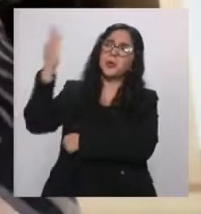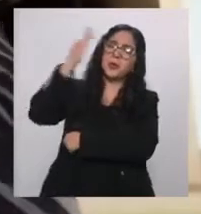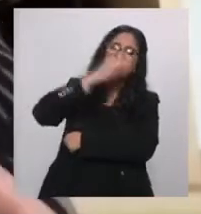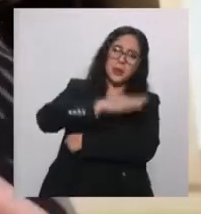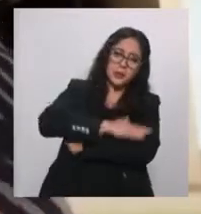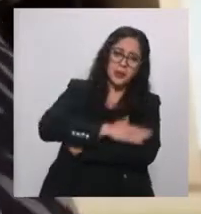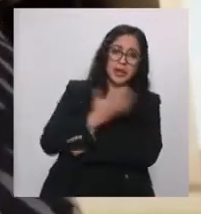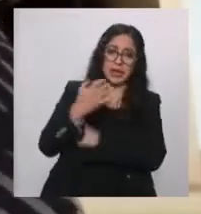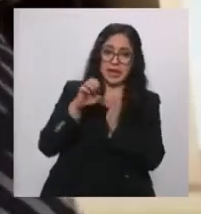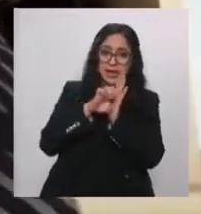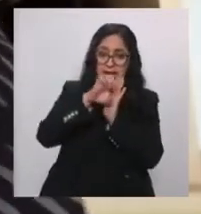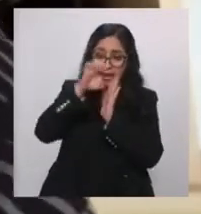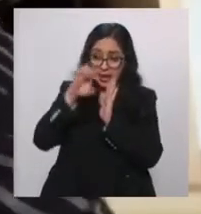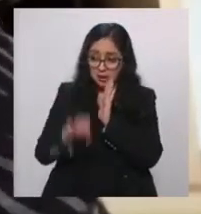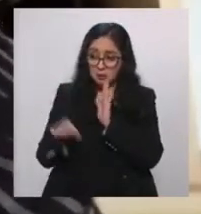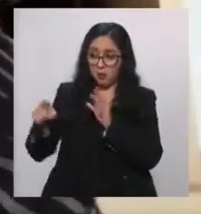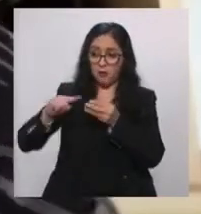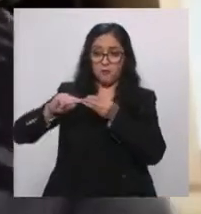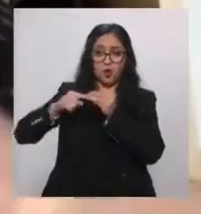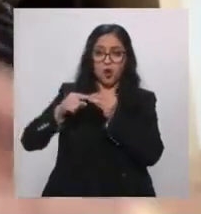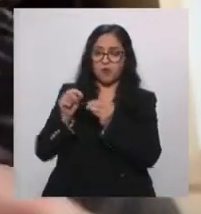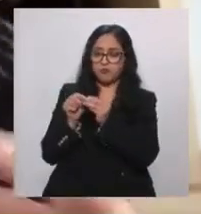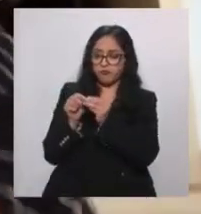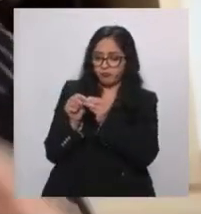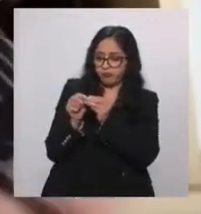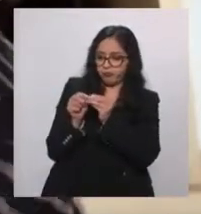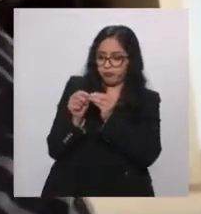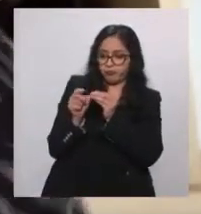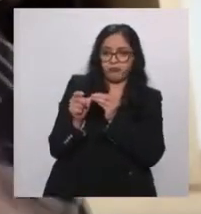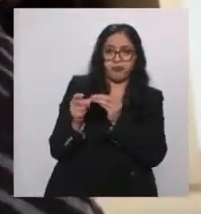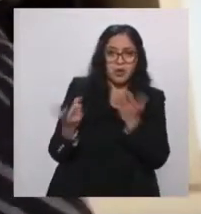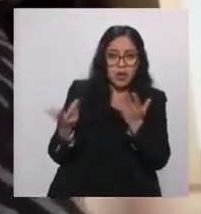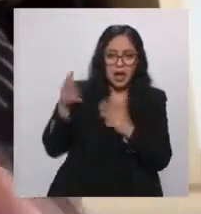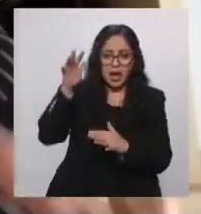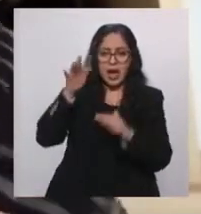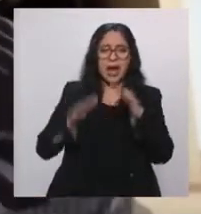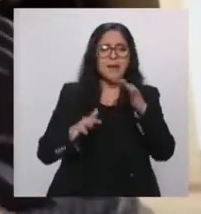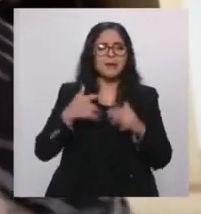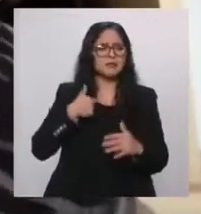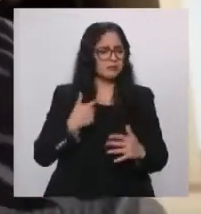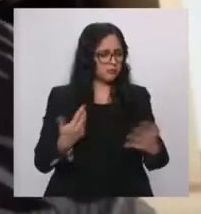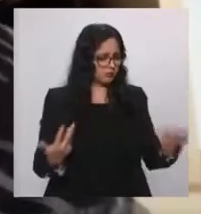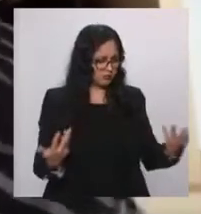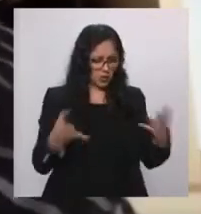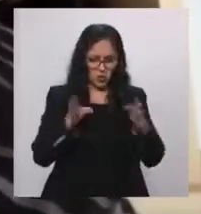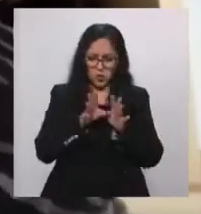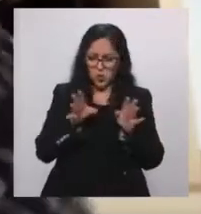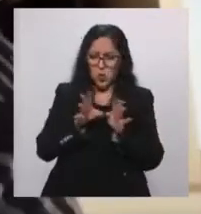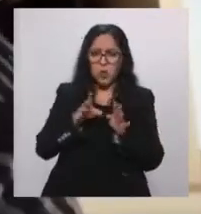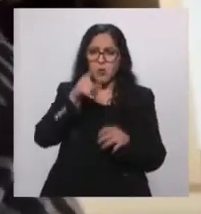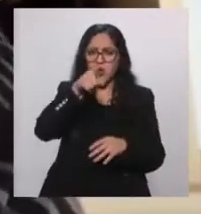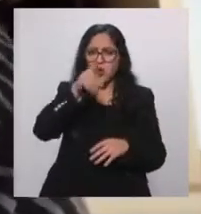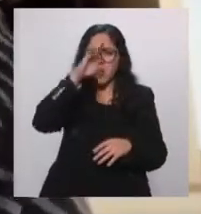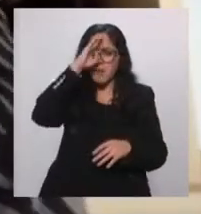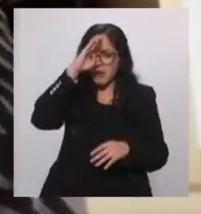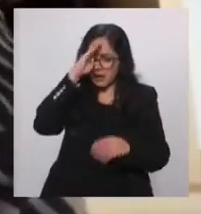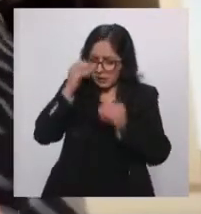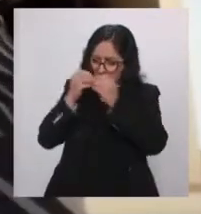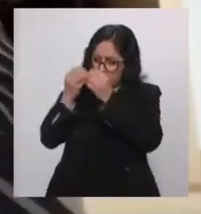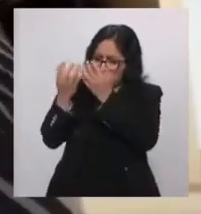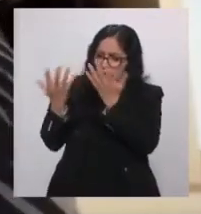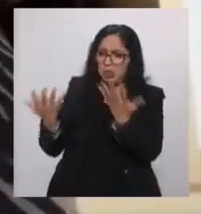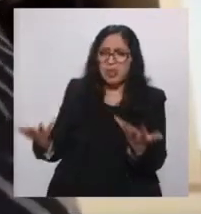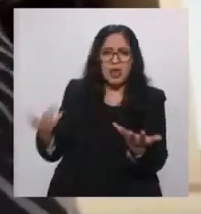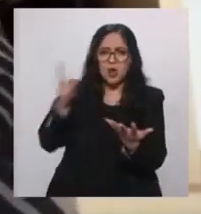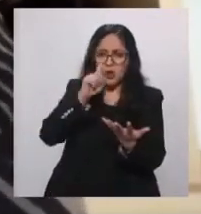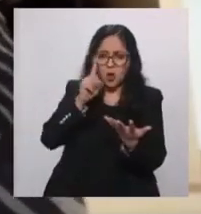van a doblar su tamaño y entonces, pues luego de repente llegan, se despiertan y ven todo tirado, ¿no? O sea, pongan, consideren un 30%